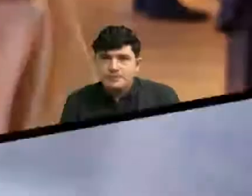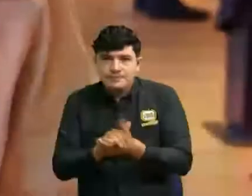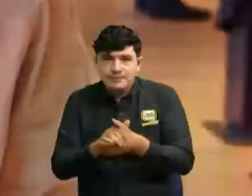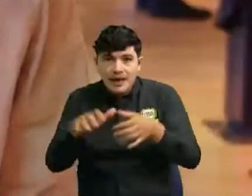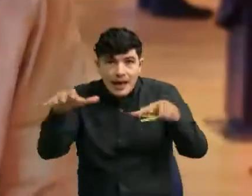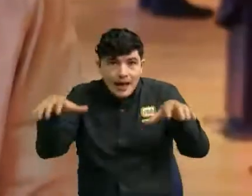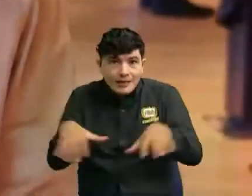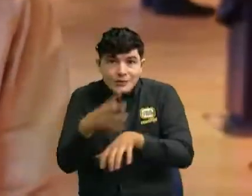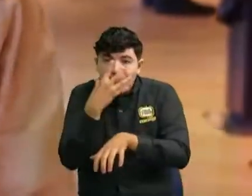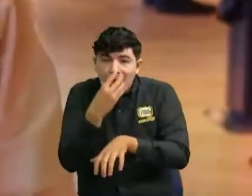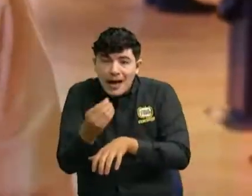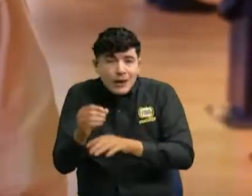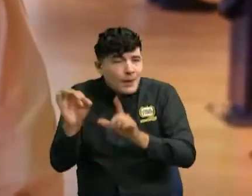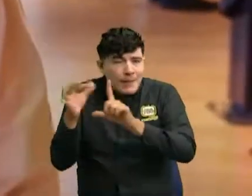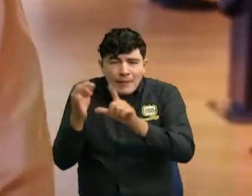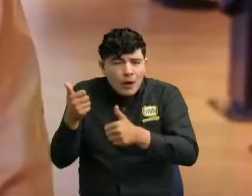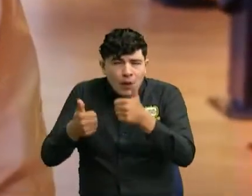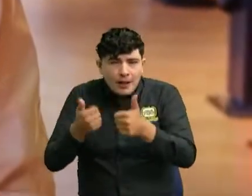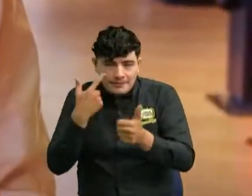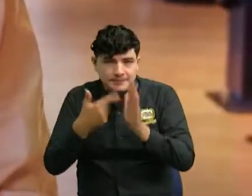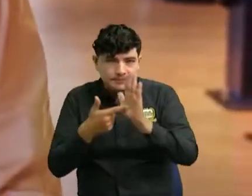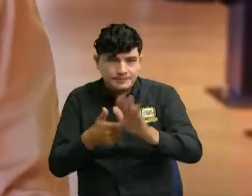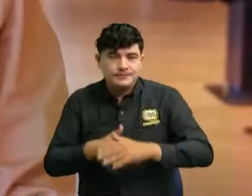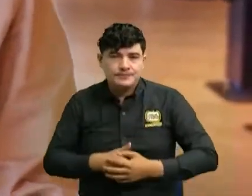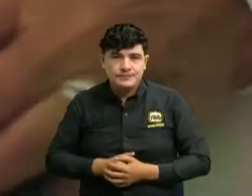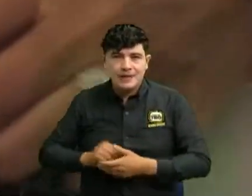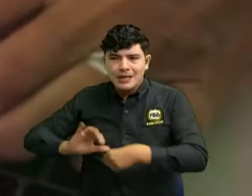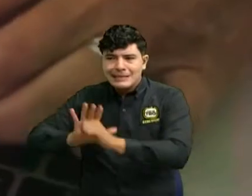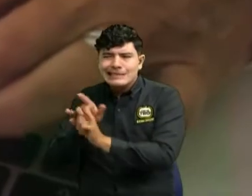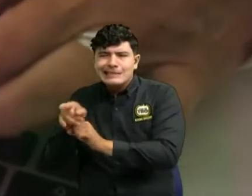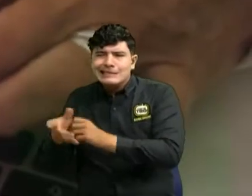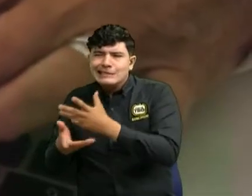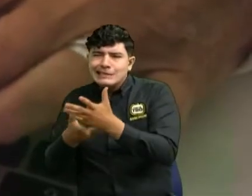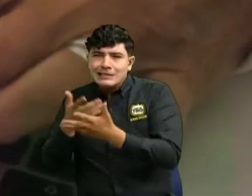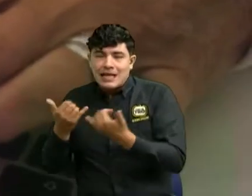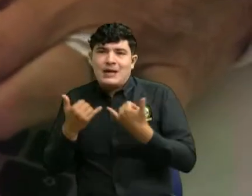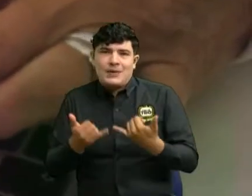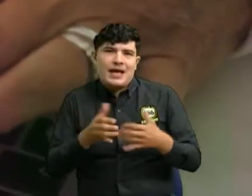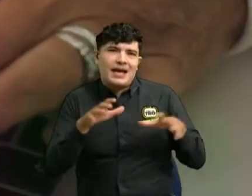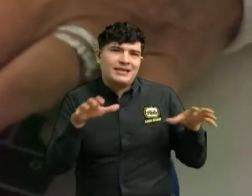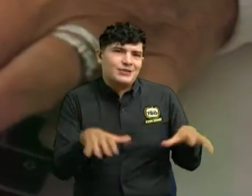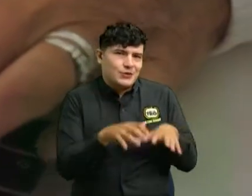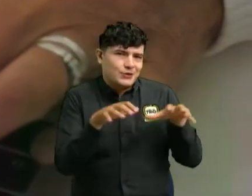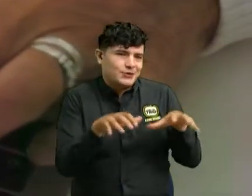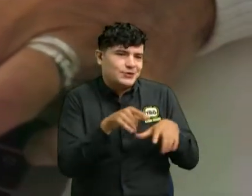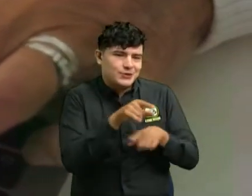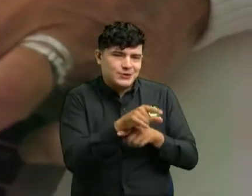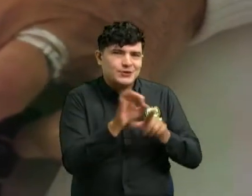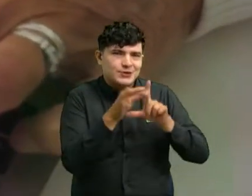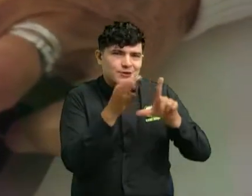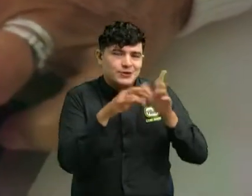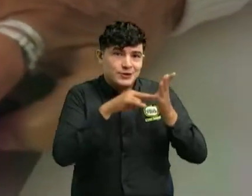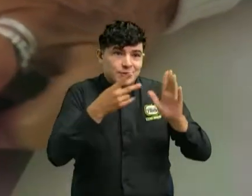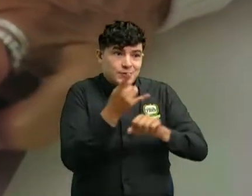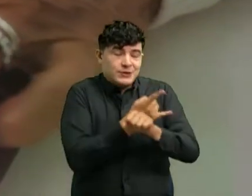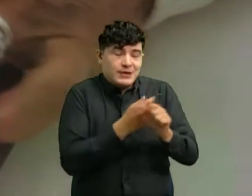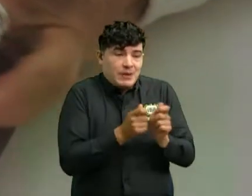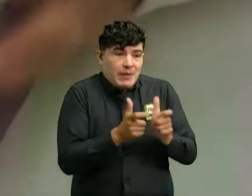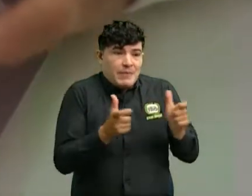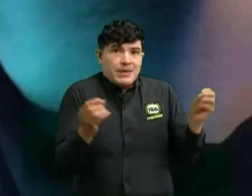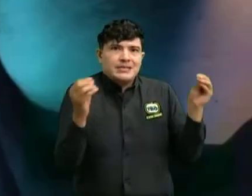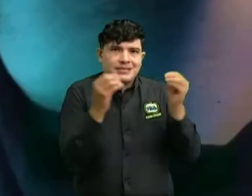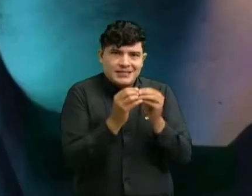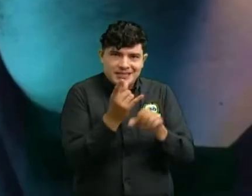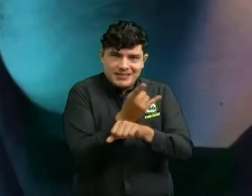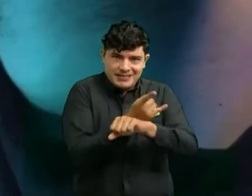Entre los efectos que ha dejado la pandemia del COVID-19 en el mundo están la adopción más rápida de la tecnología y, en consecuencia, su mayor uso,